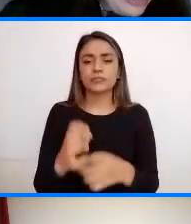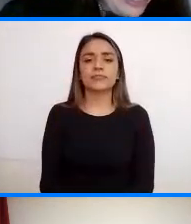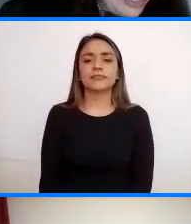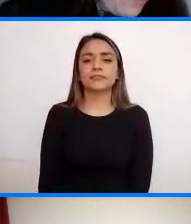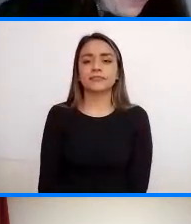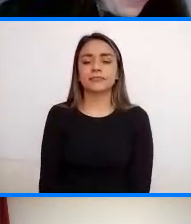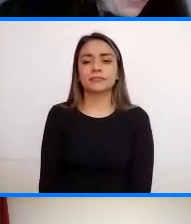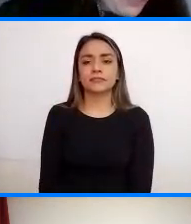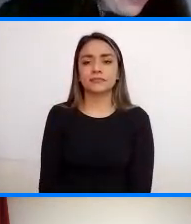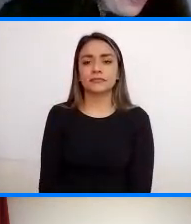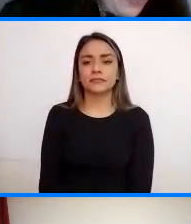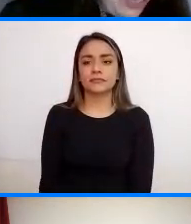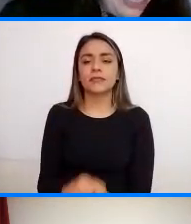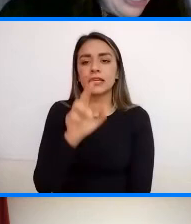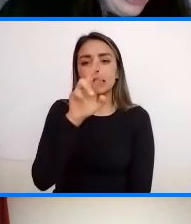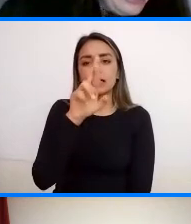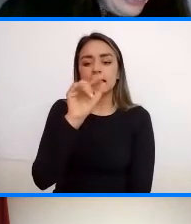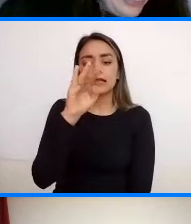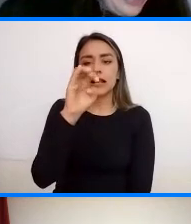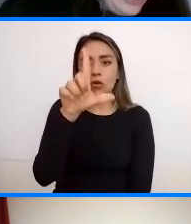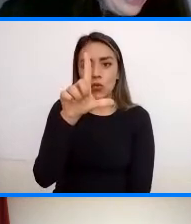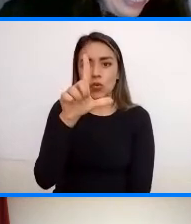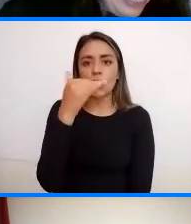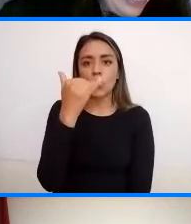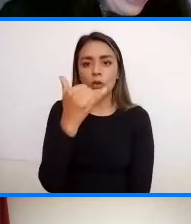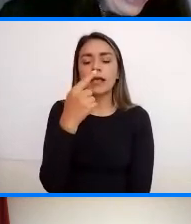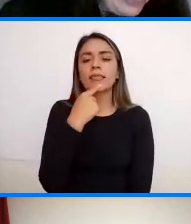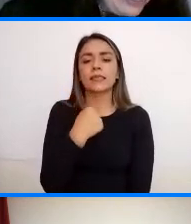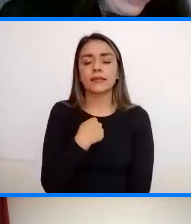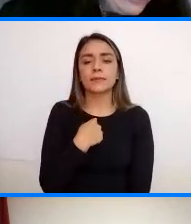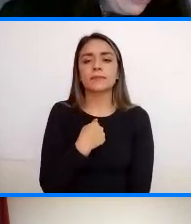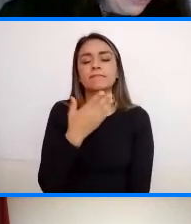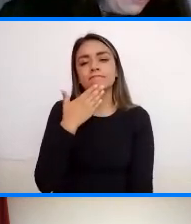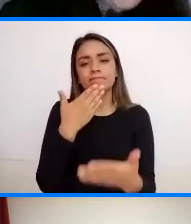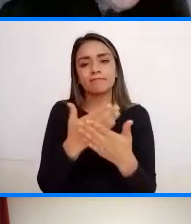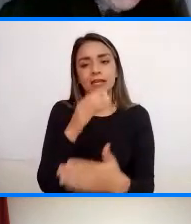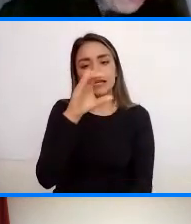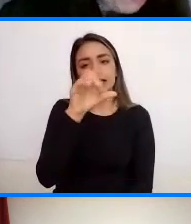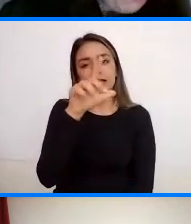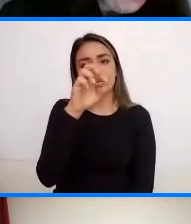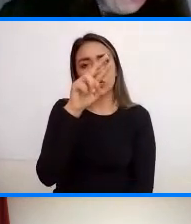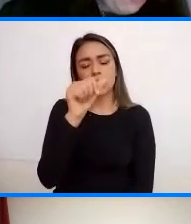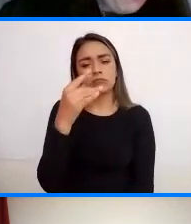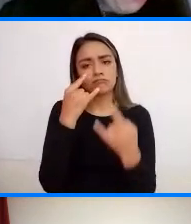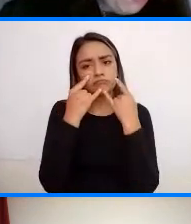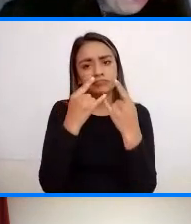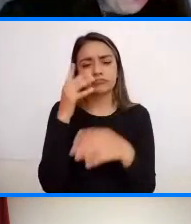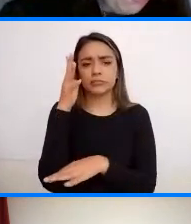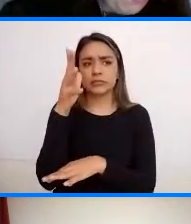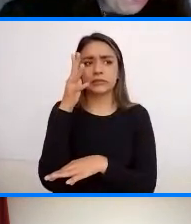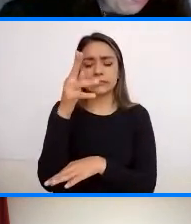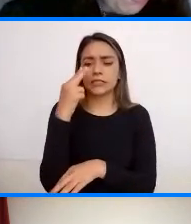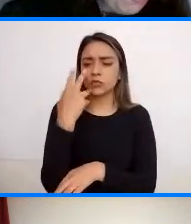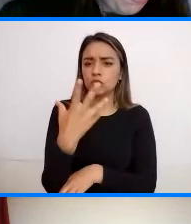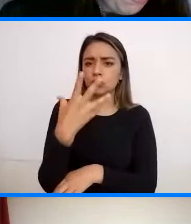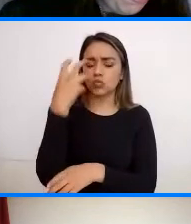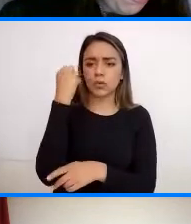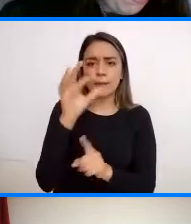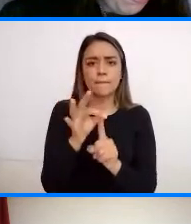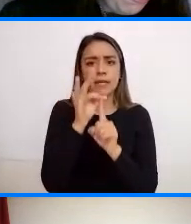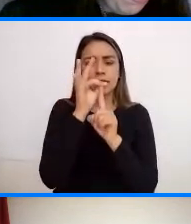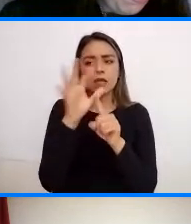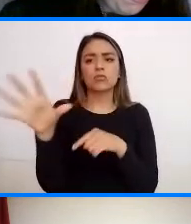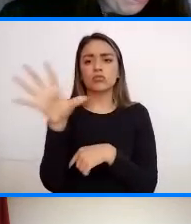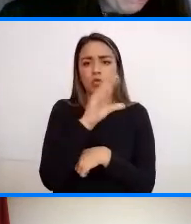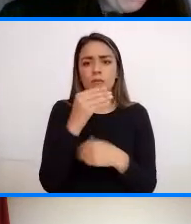Raúl Raúl Reyes Nos dice Gracias Carolina Una interesante Cátedra de Historia Y muy específica Para todos los